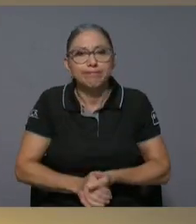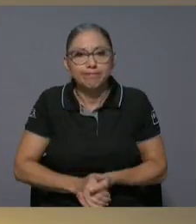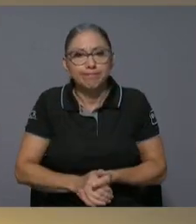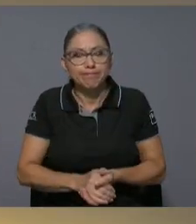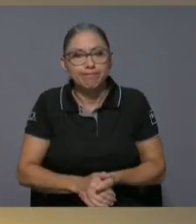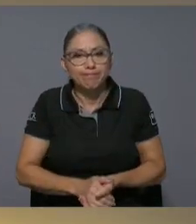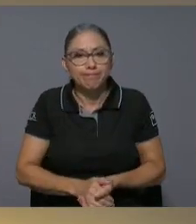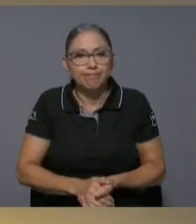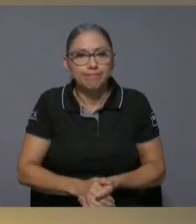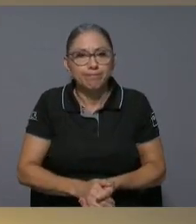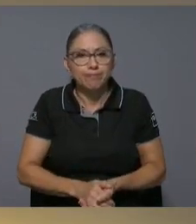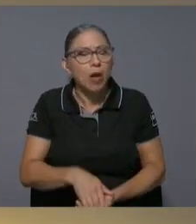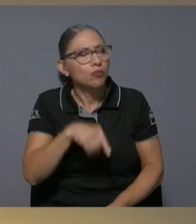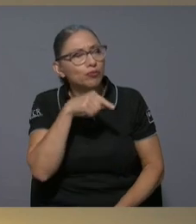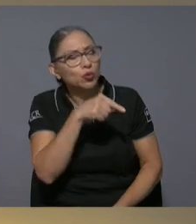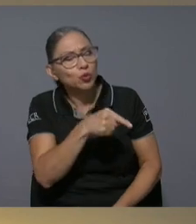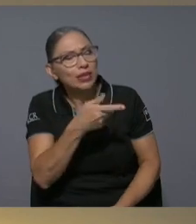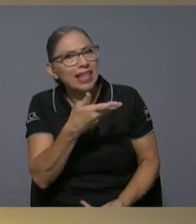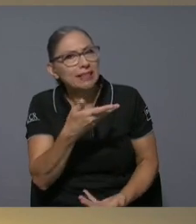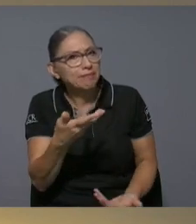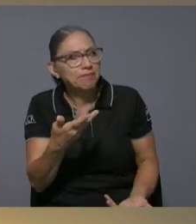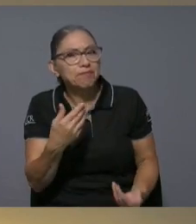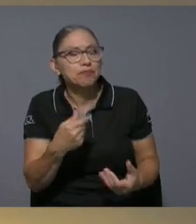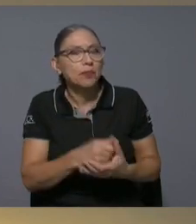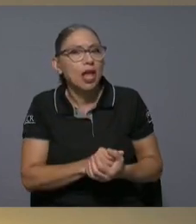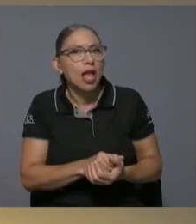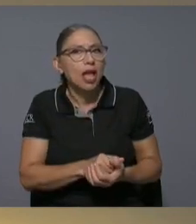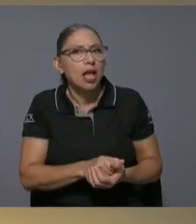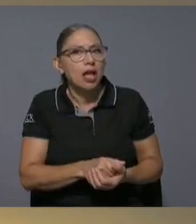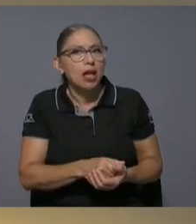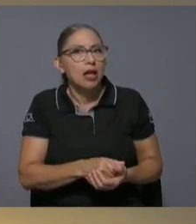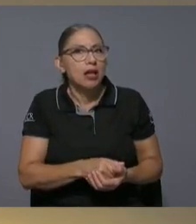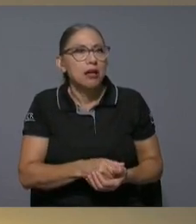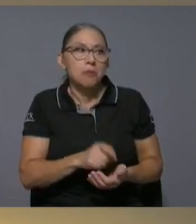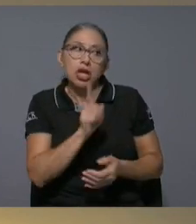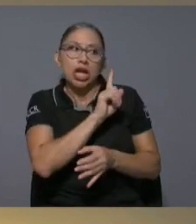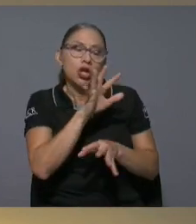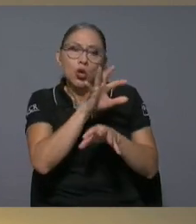¿qué lo llevó a usted? porque es inusual